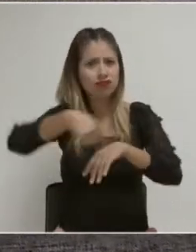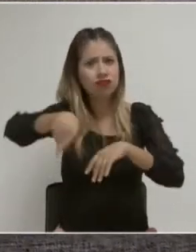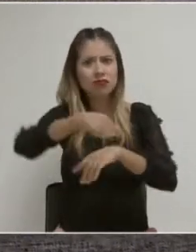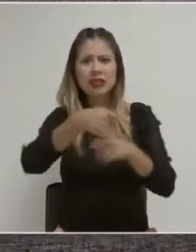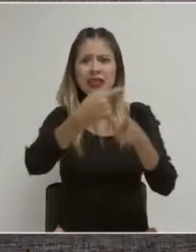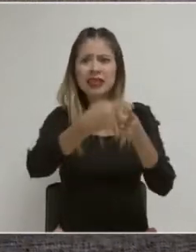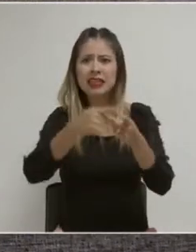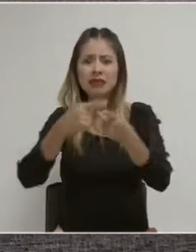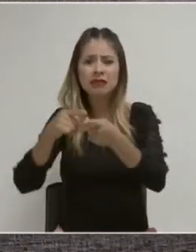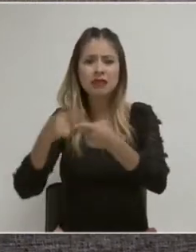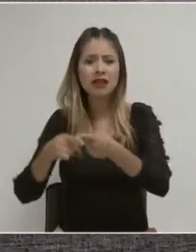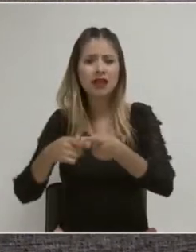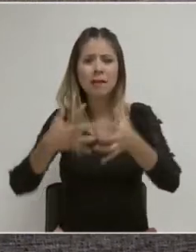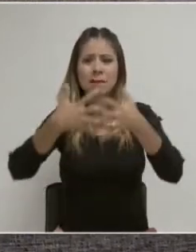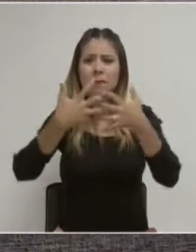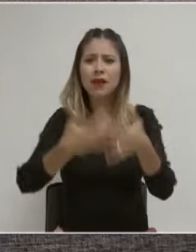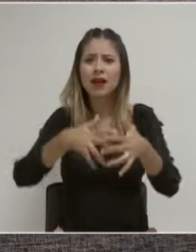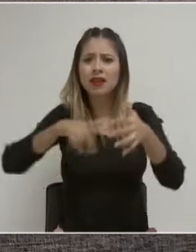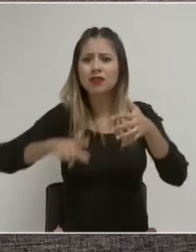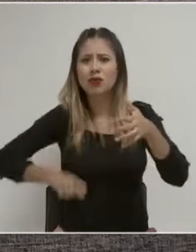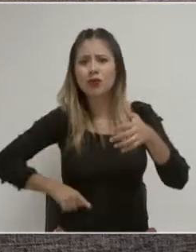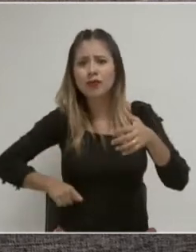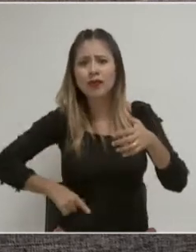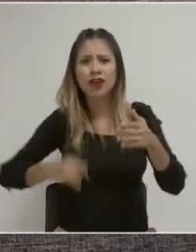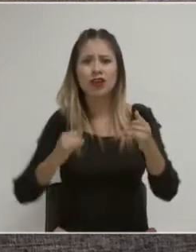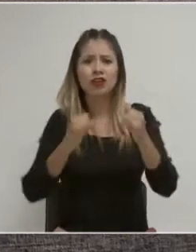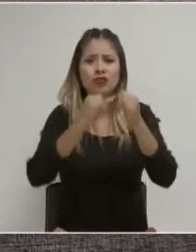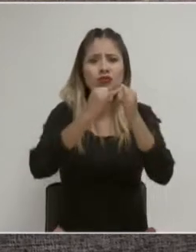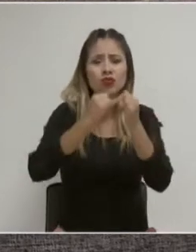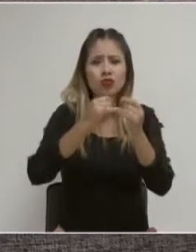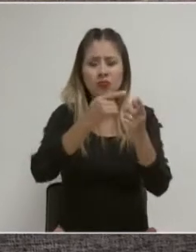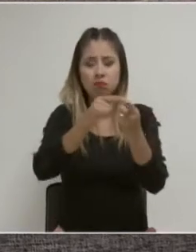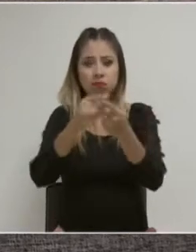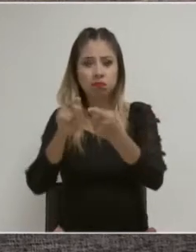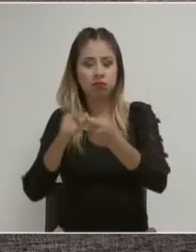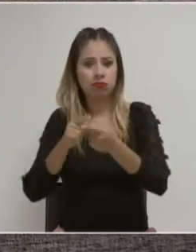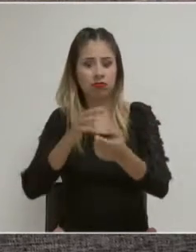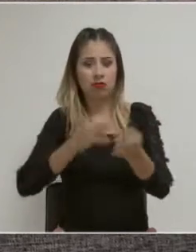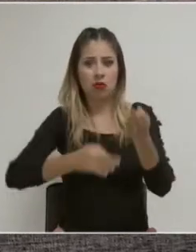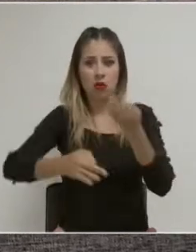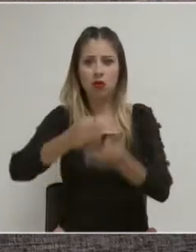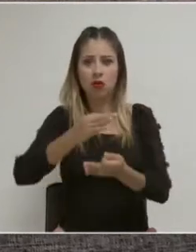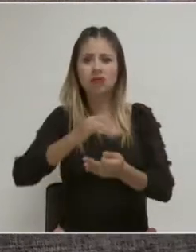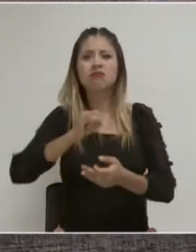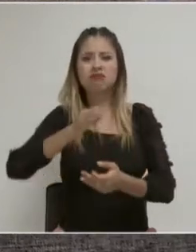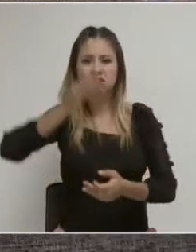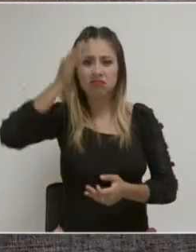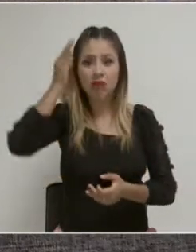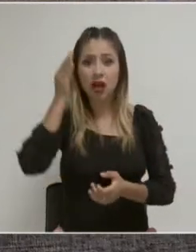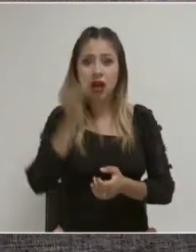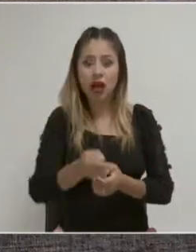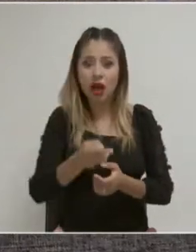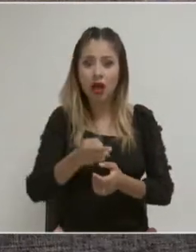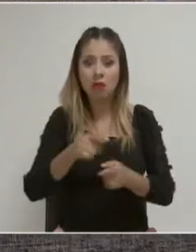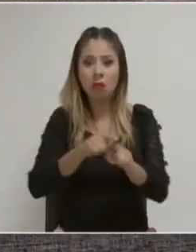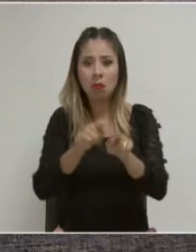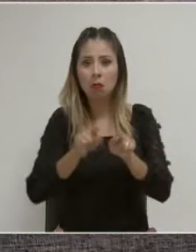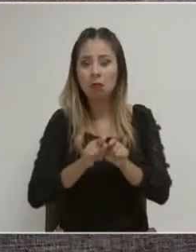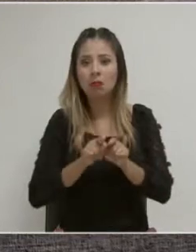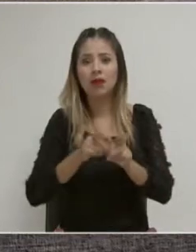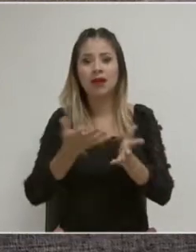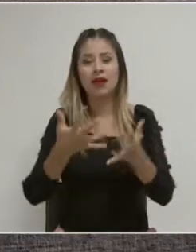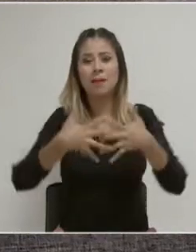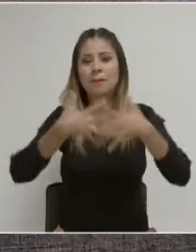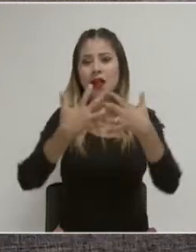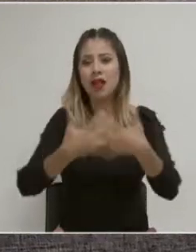sectores, a todos. Desde las instituciones públicas como a la empresa,